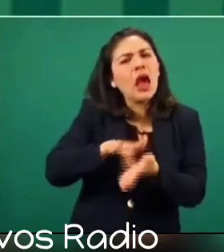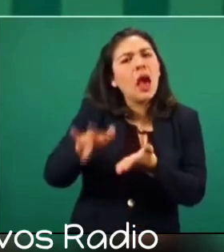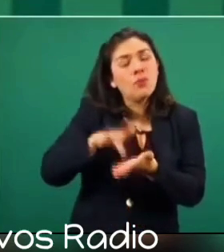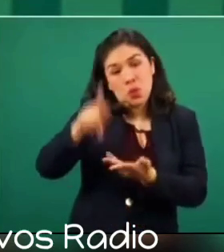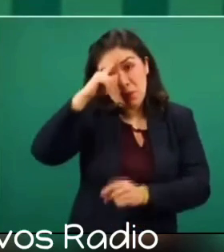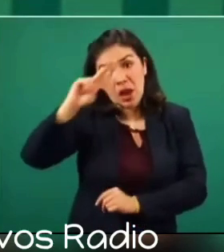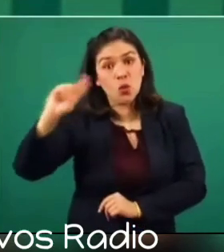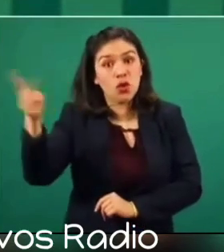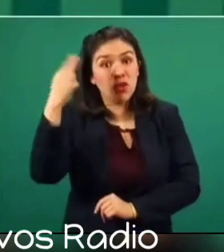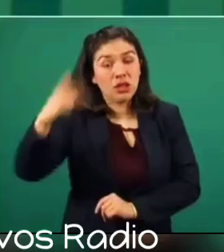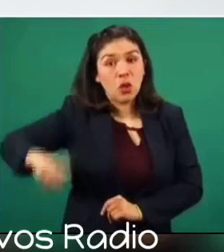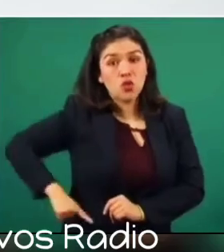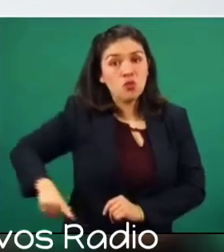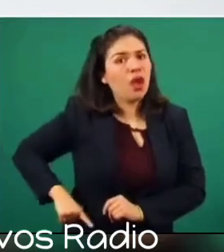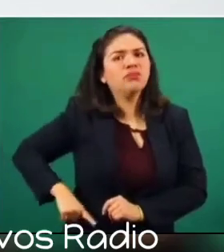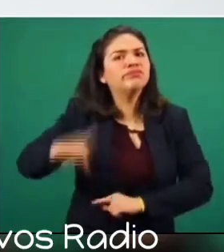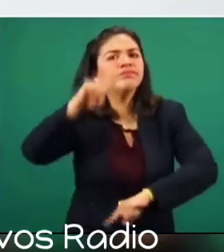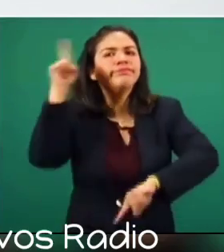las universidades públicas.